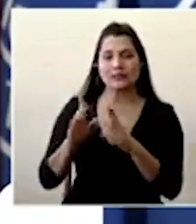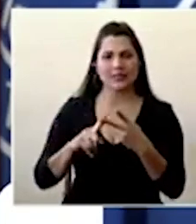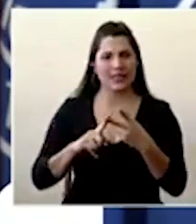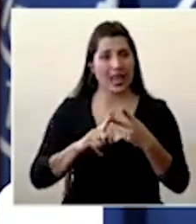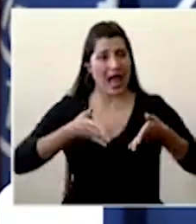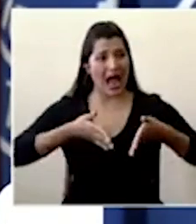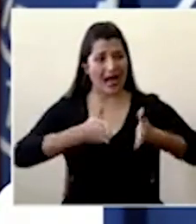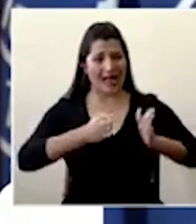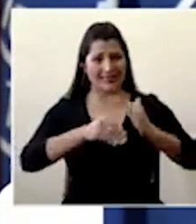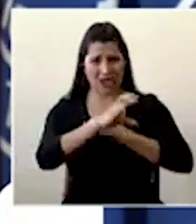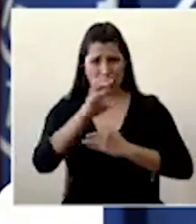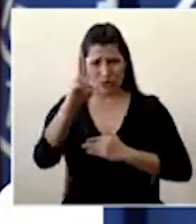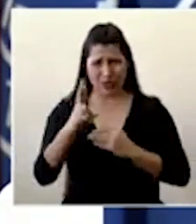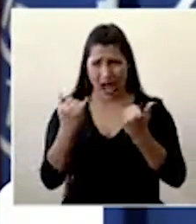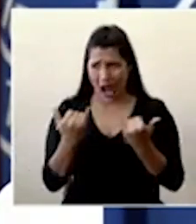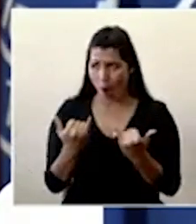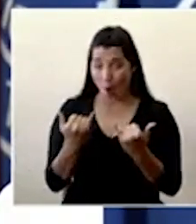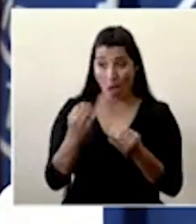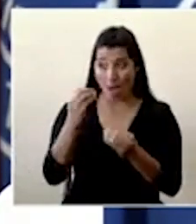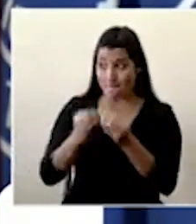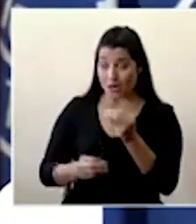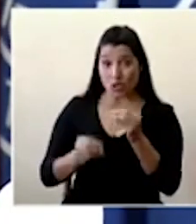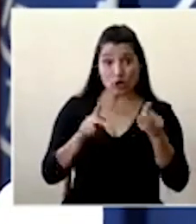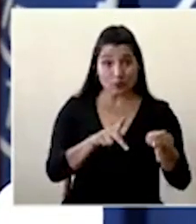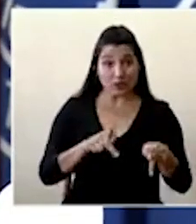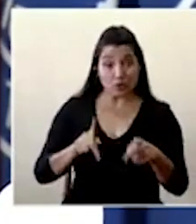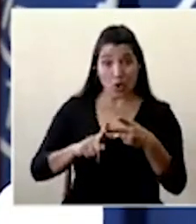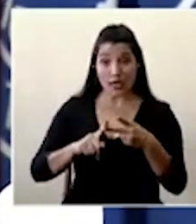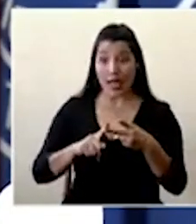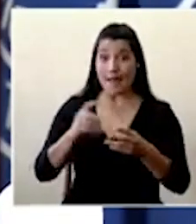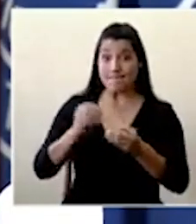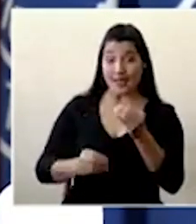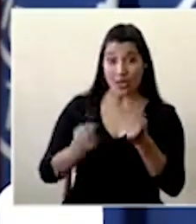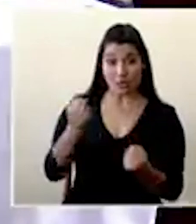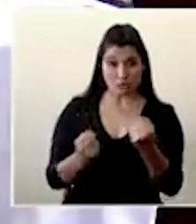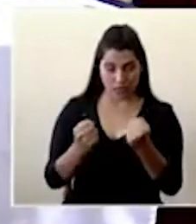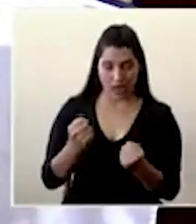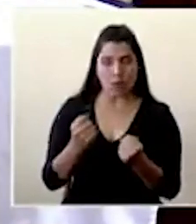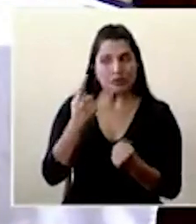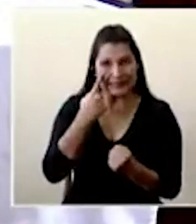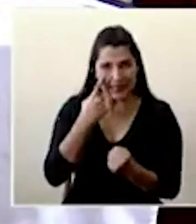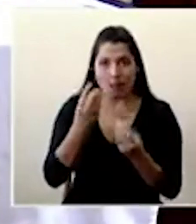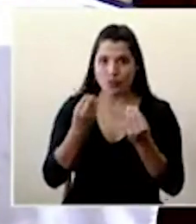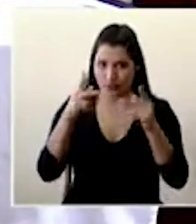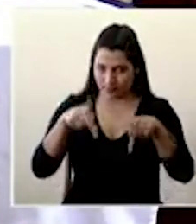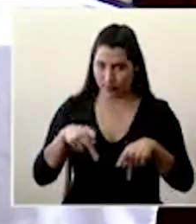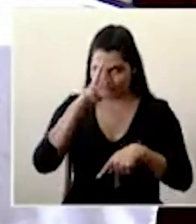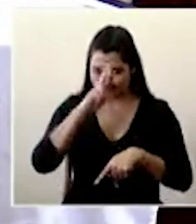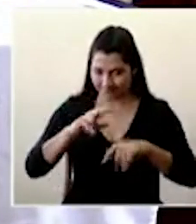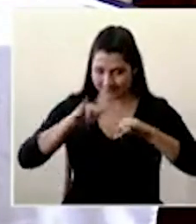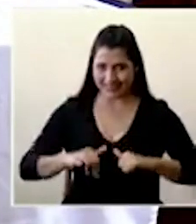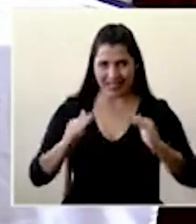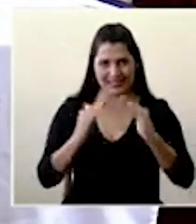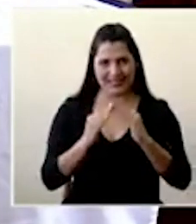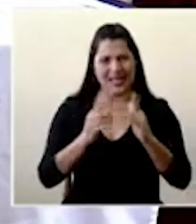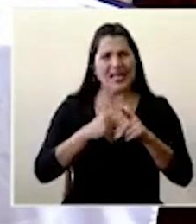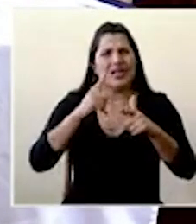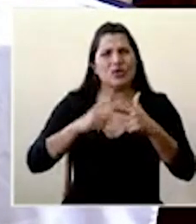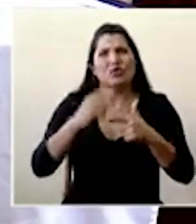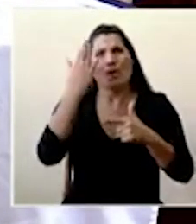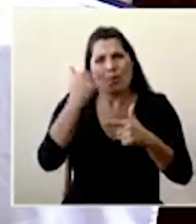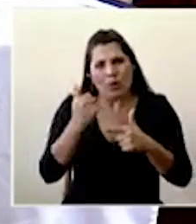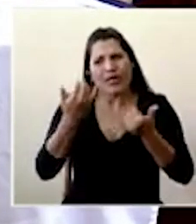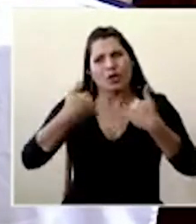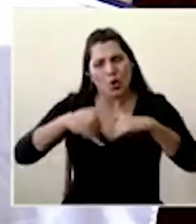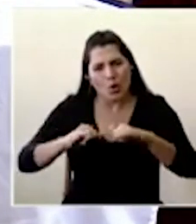de nuestro país se ven menos personas un tránsito reducido es notorio que hay más personas que siguen la petición de quedarse en casa pero por qué entonces los números siguen